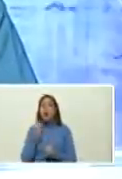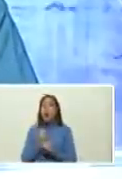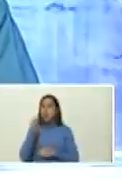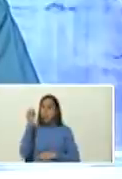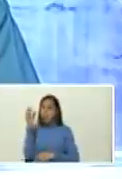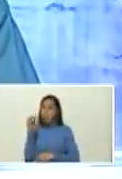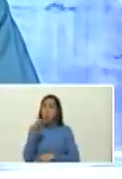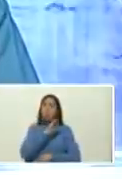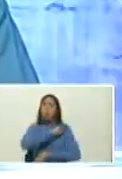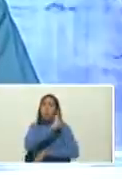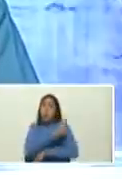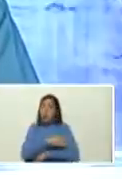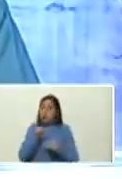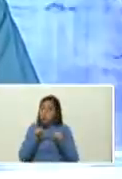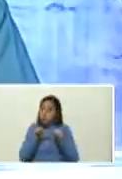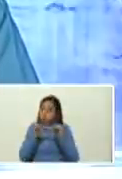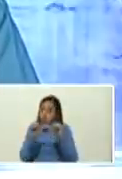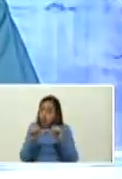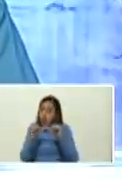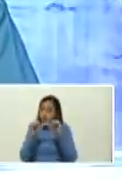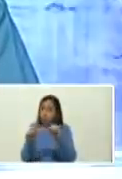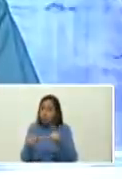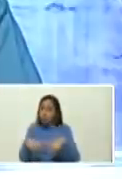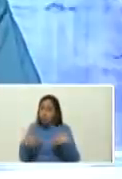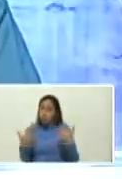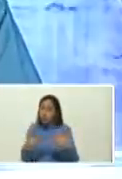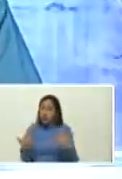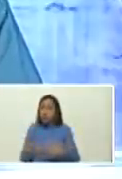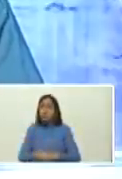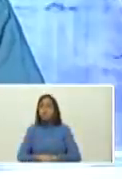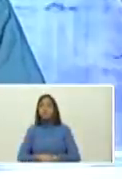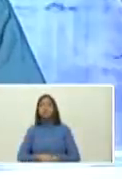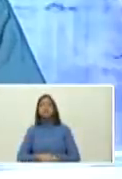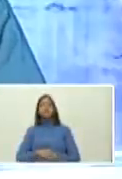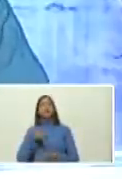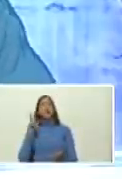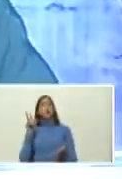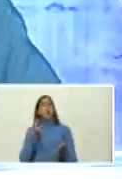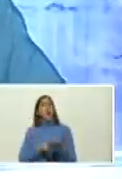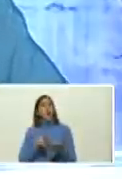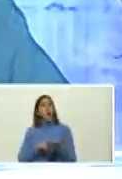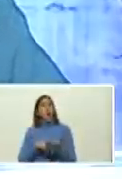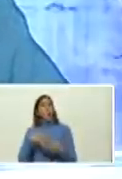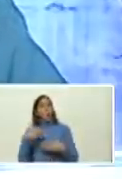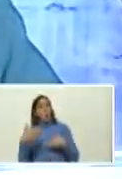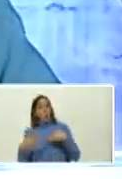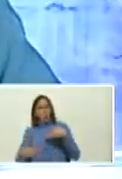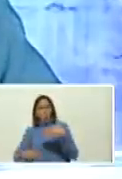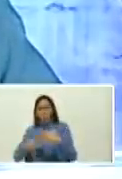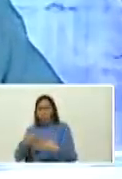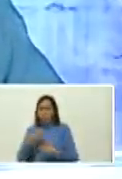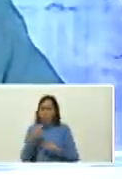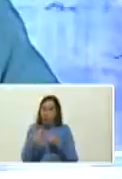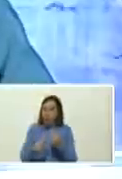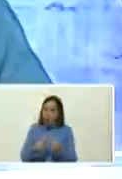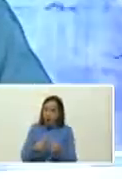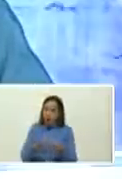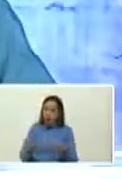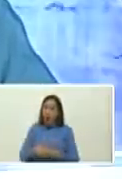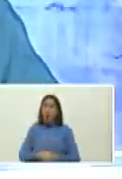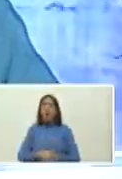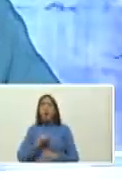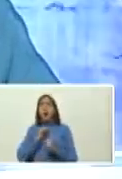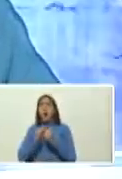fortalecerse se han venido aprobando la realización de eventos